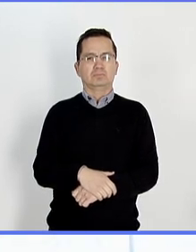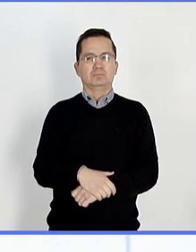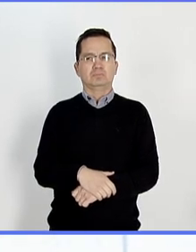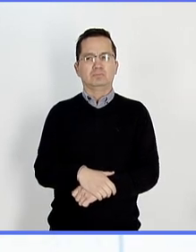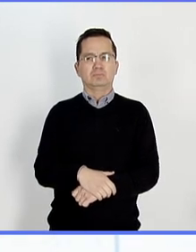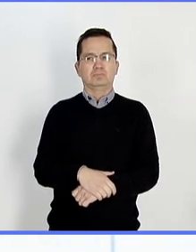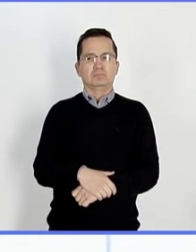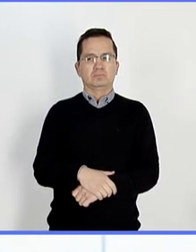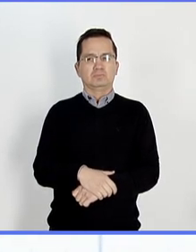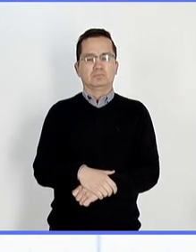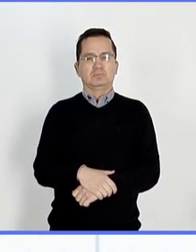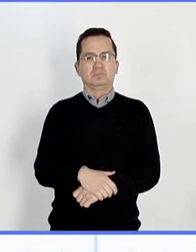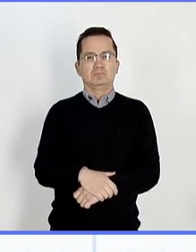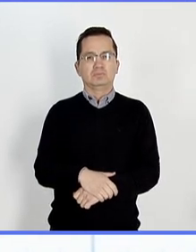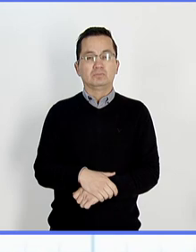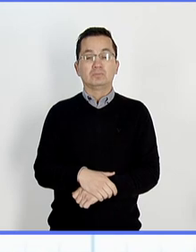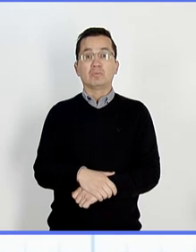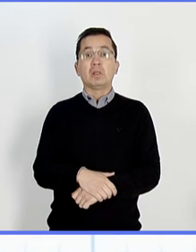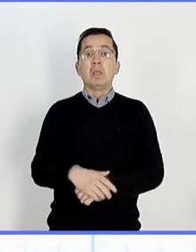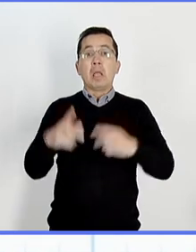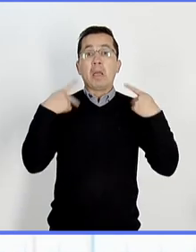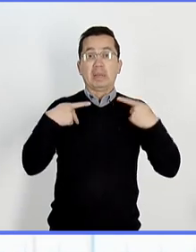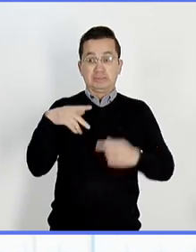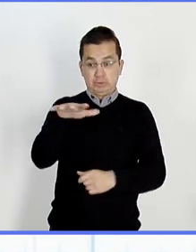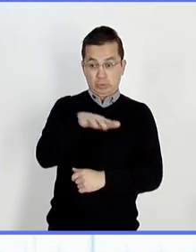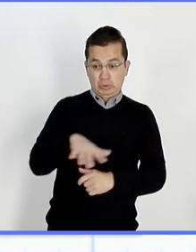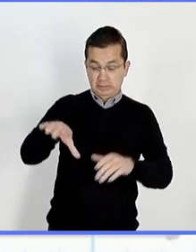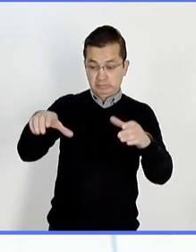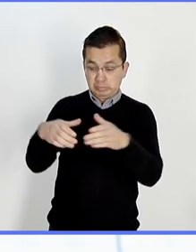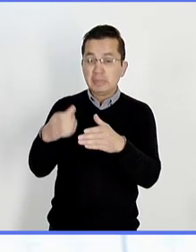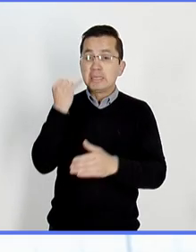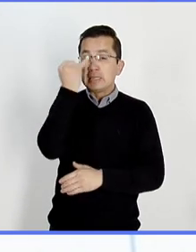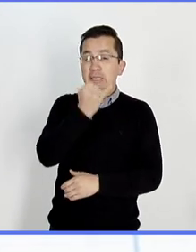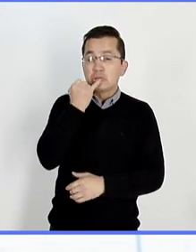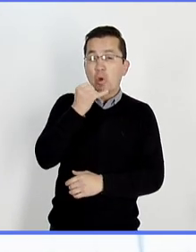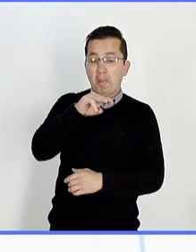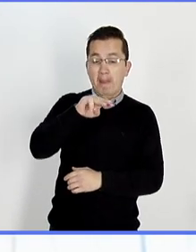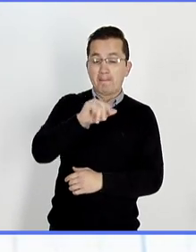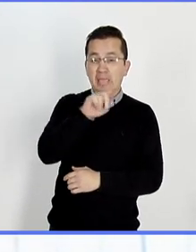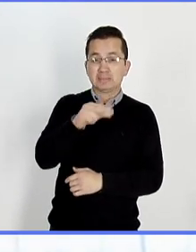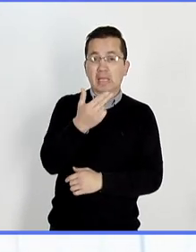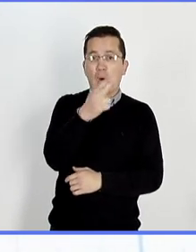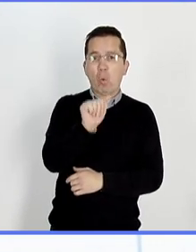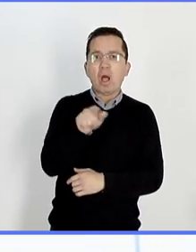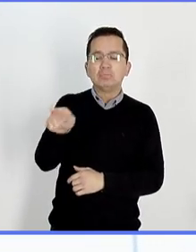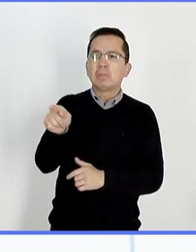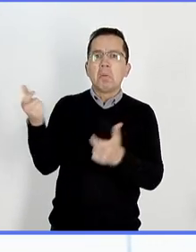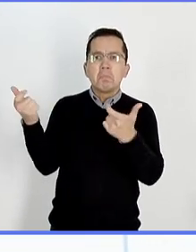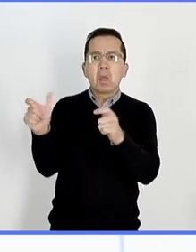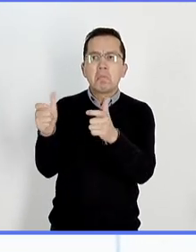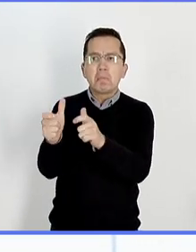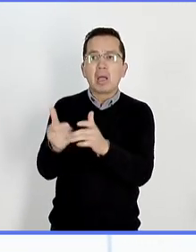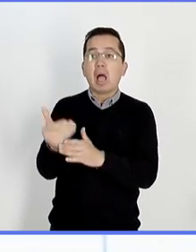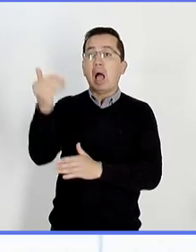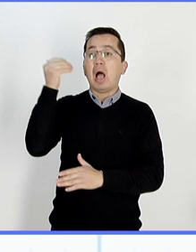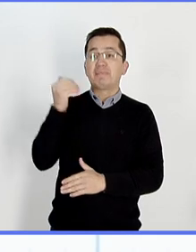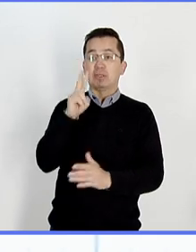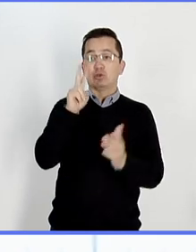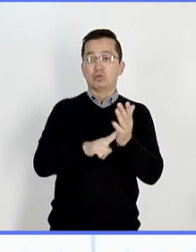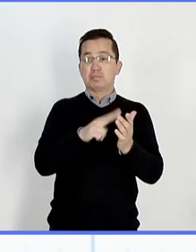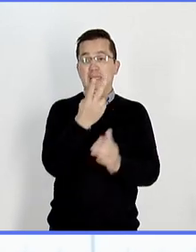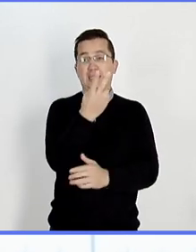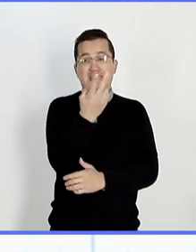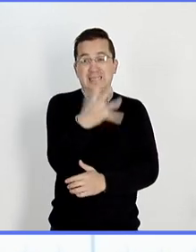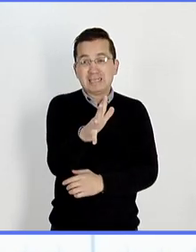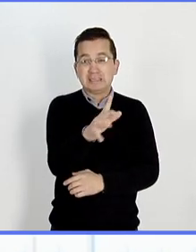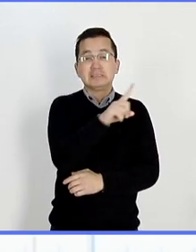Cada vez hay menos hablantes de Mazahua en México. De alrededor de 136 mil que había en 2010, la cifra se redujo